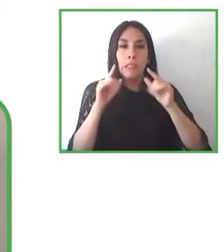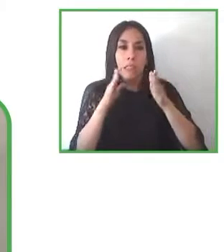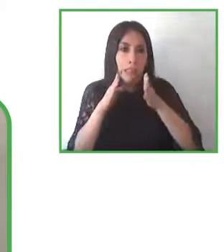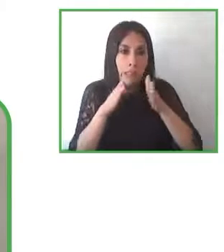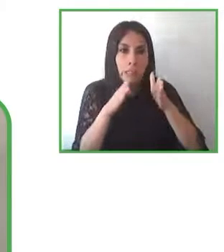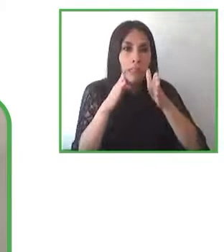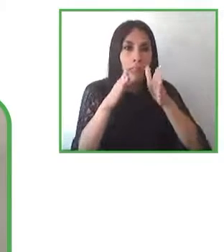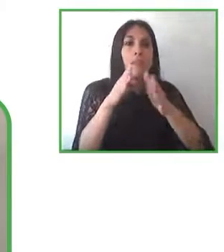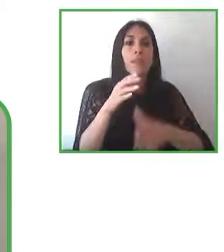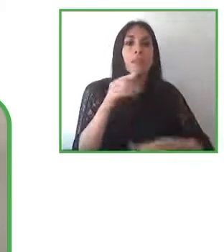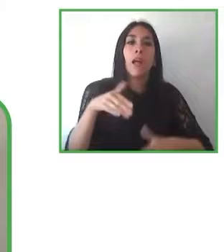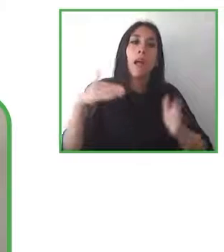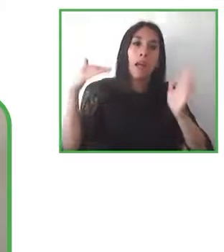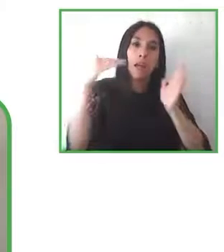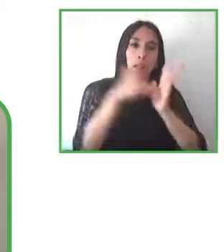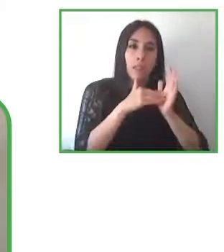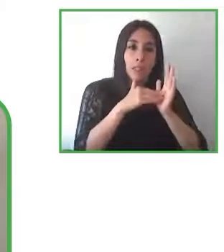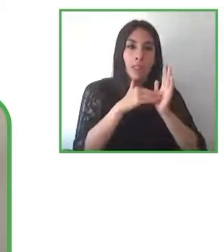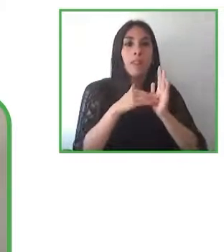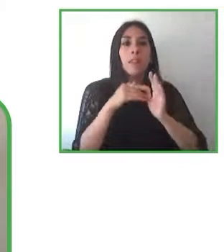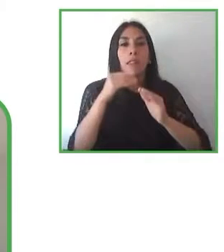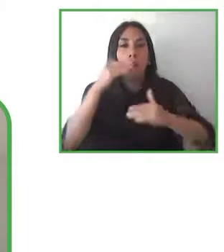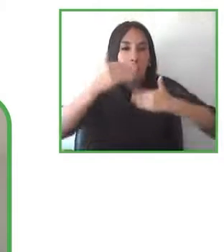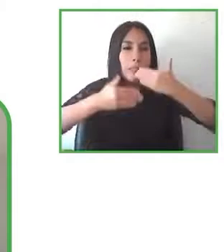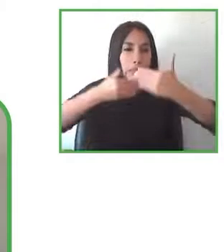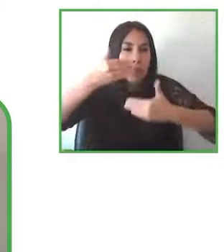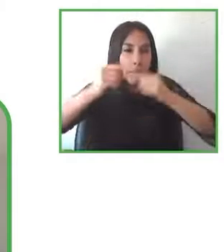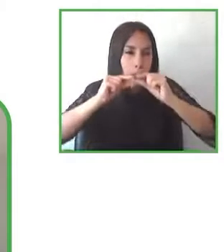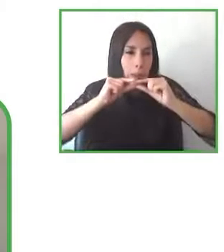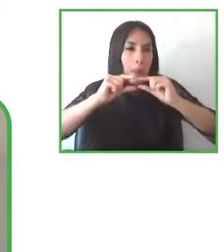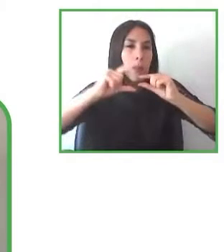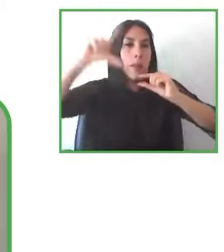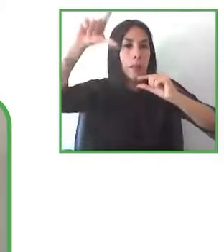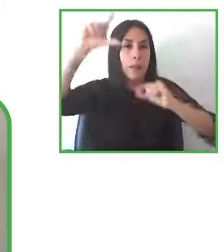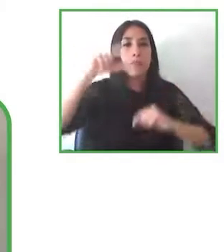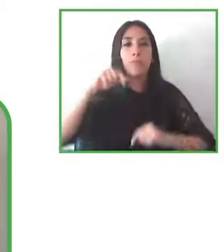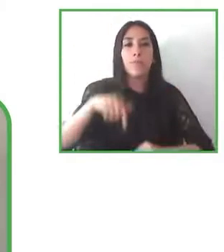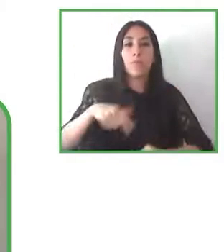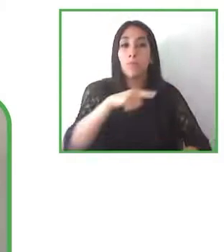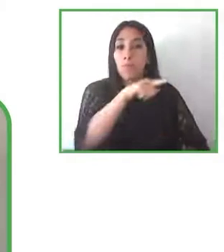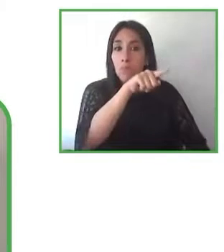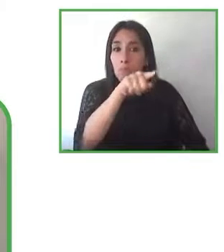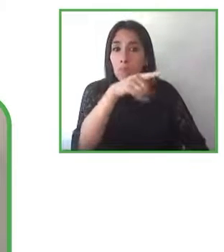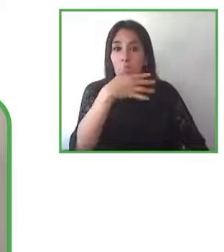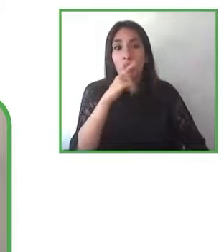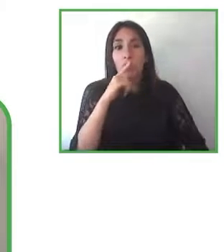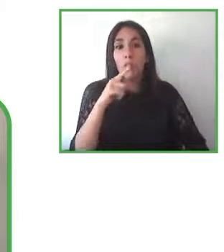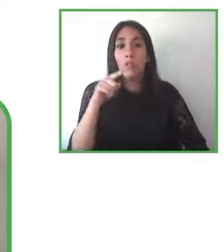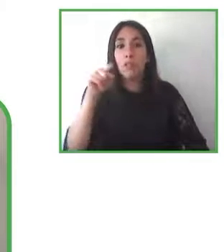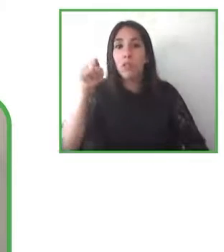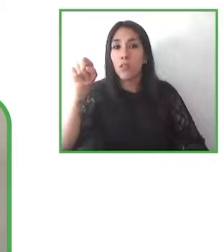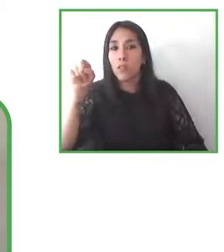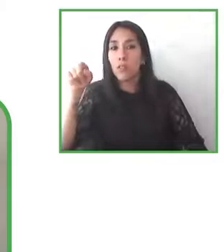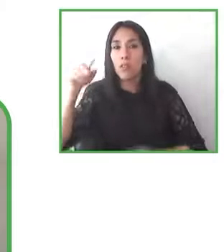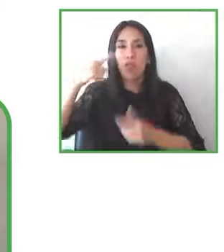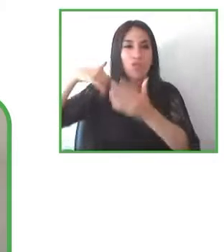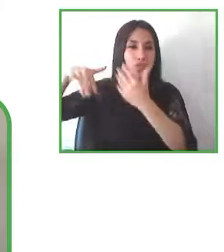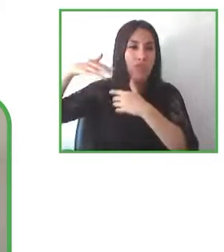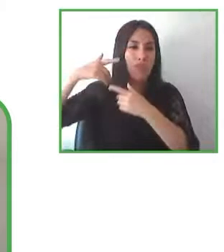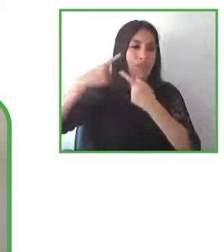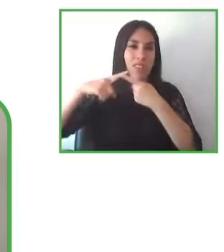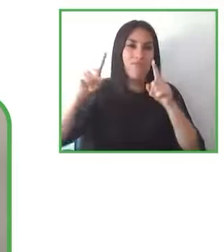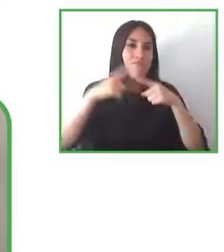otra aunque la necesidad es universal y aunque los conocimientos puedan ser aplicados aquí y allí